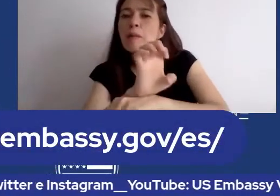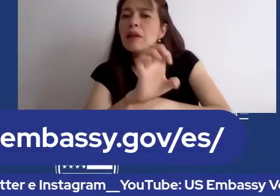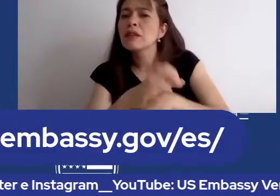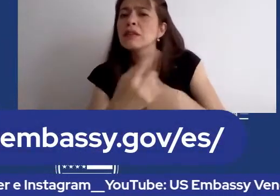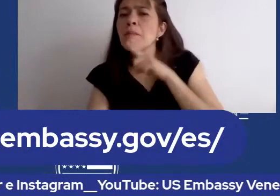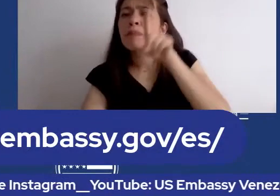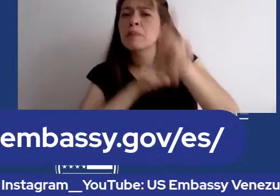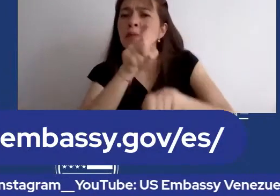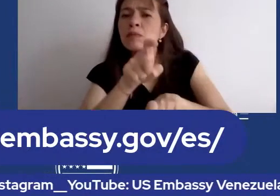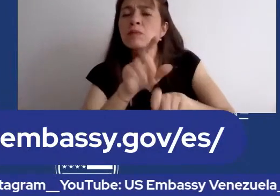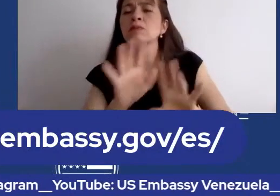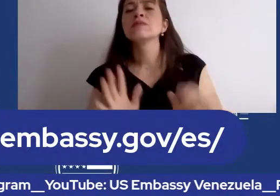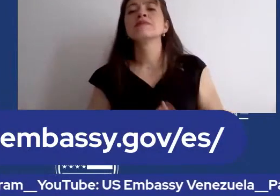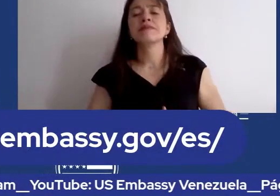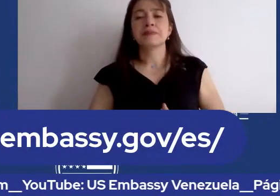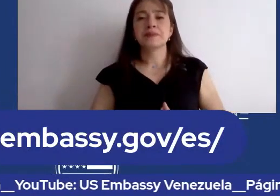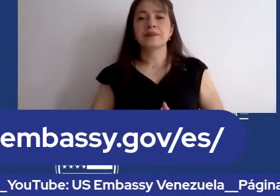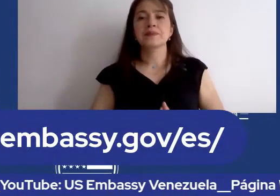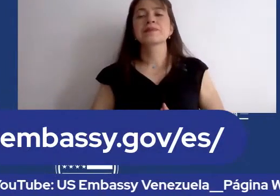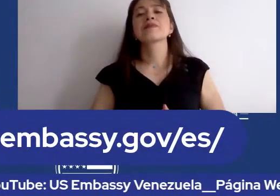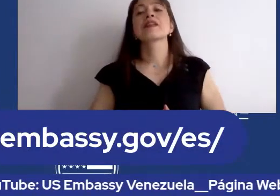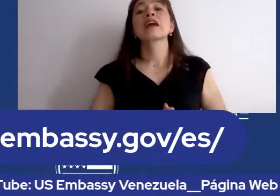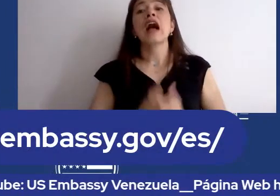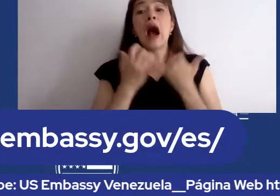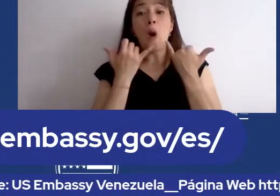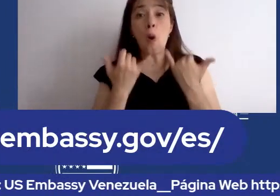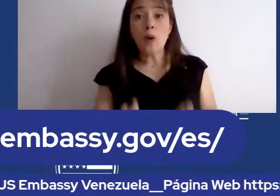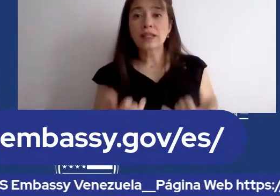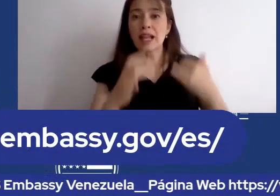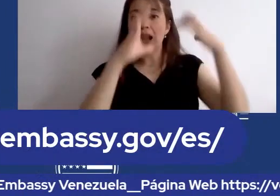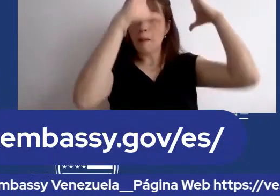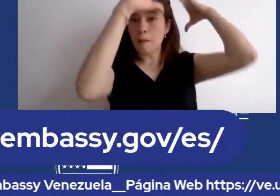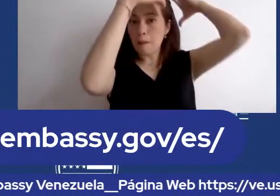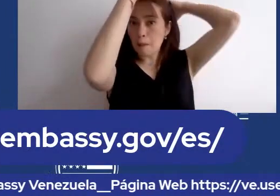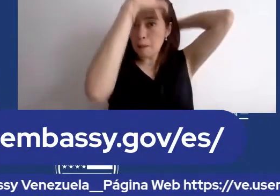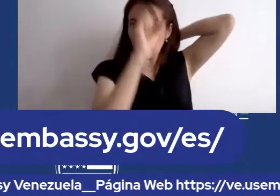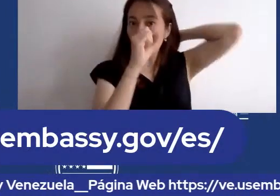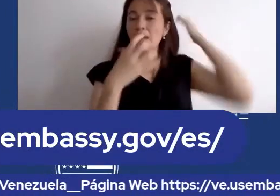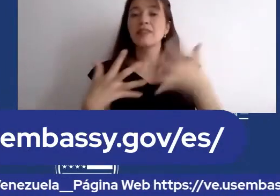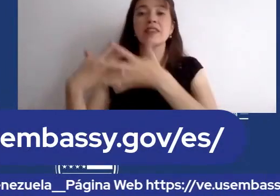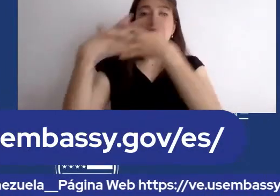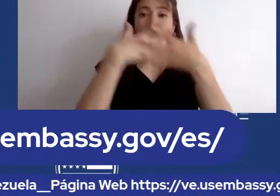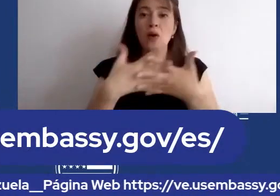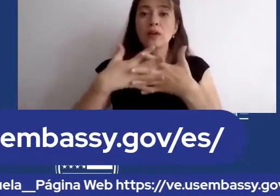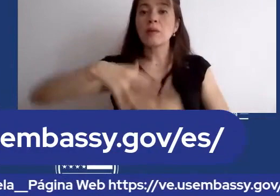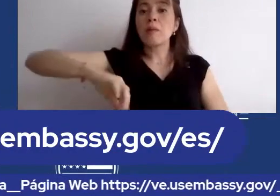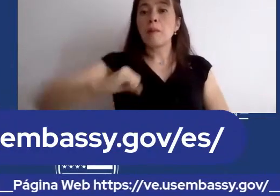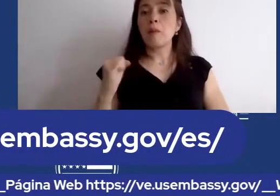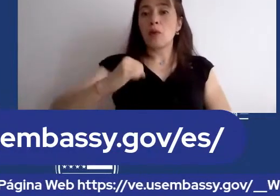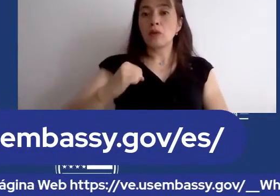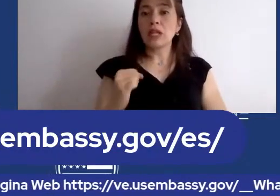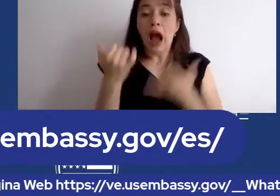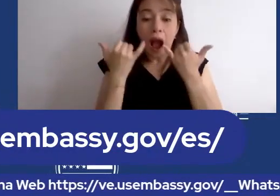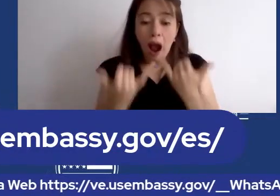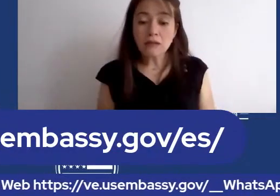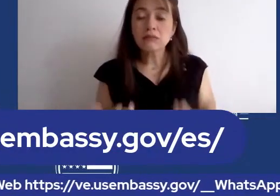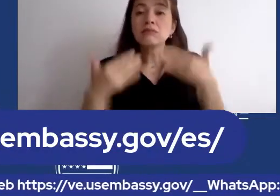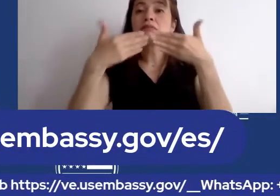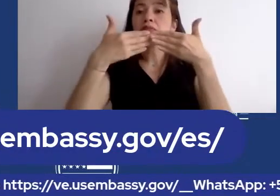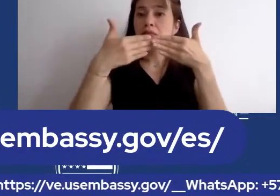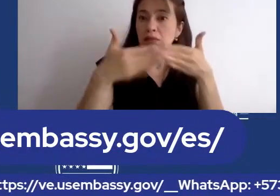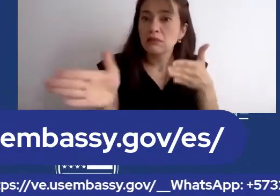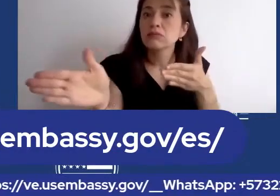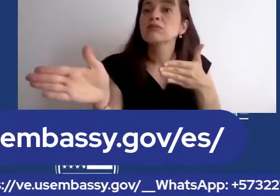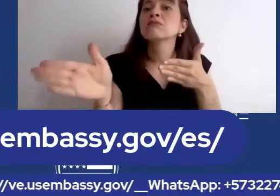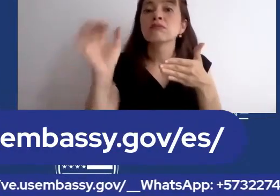la embajada y la sección consular de la embajada de los estados unidos en bogotá está abierta ahora